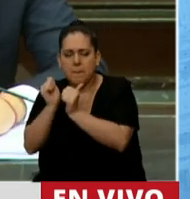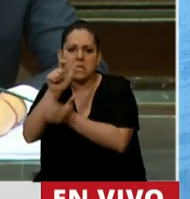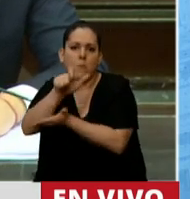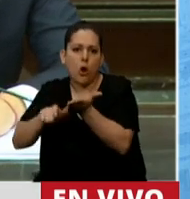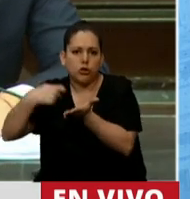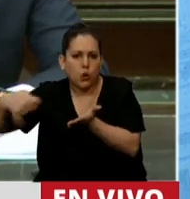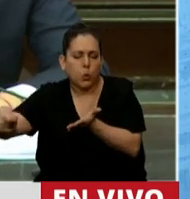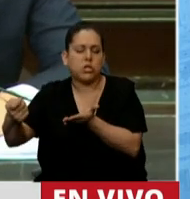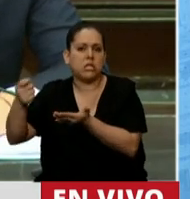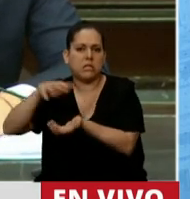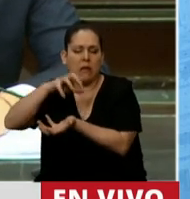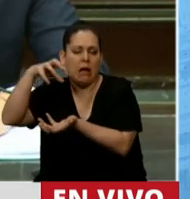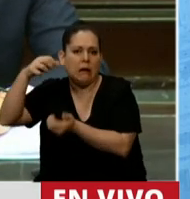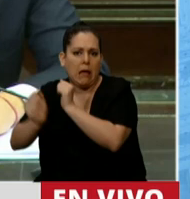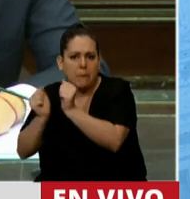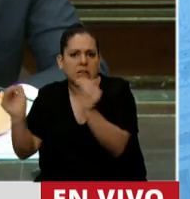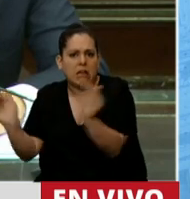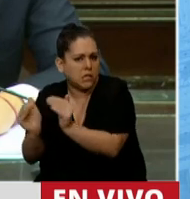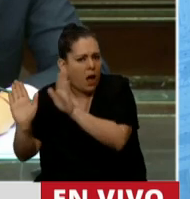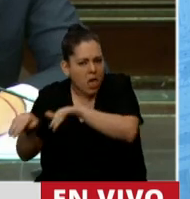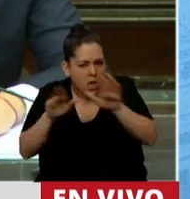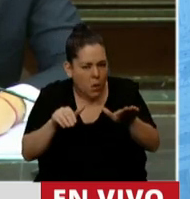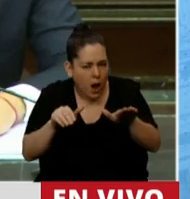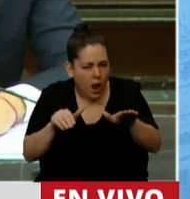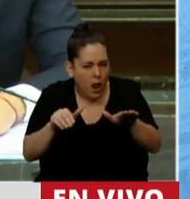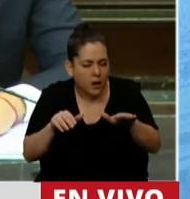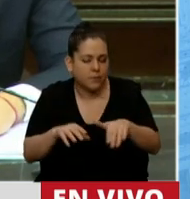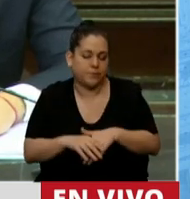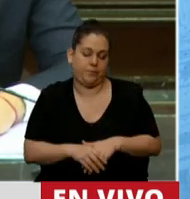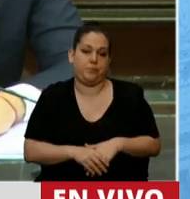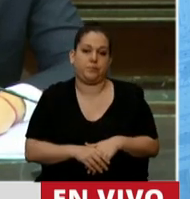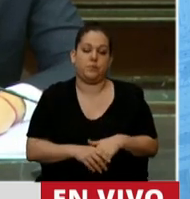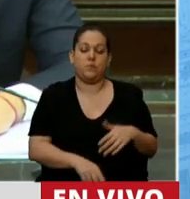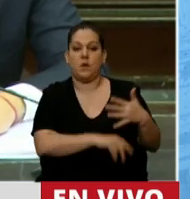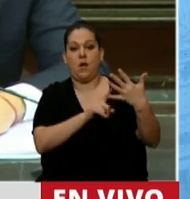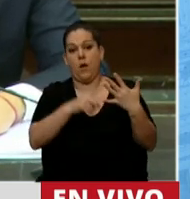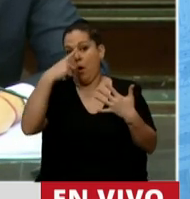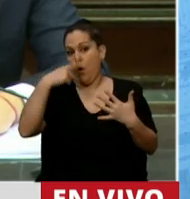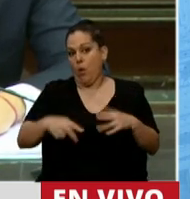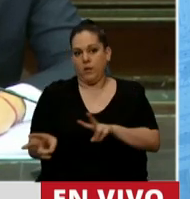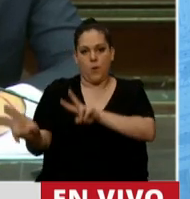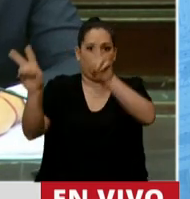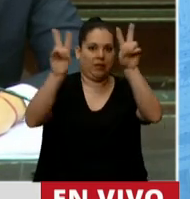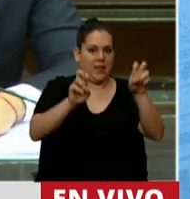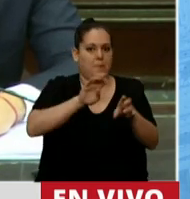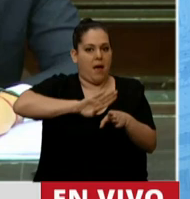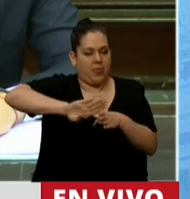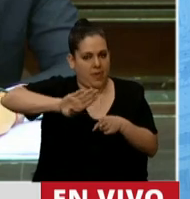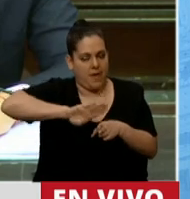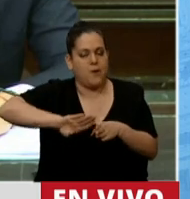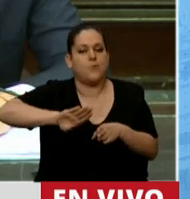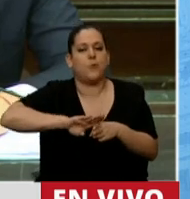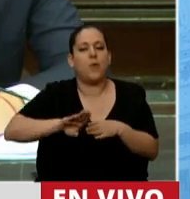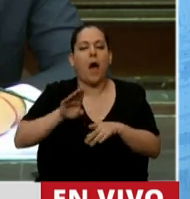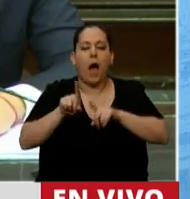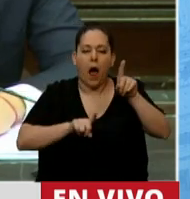autónomo. Por último, Ministro, sobre el tema de la deuda. Mire, en algunas reuniones de